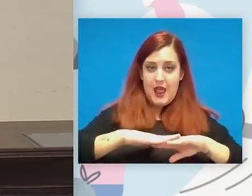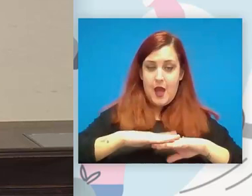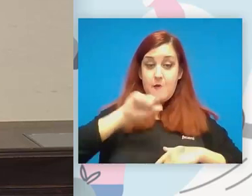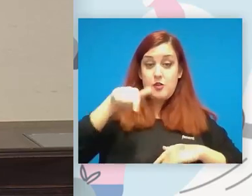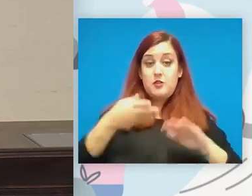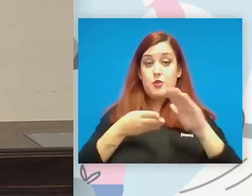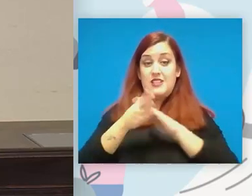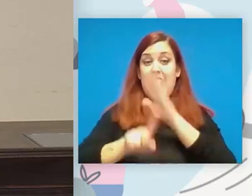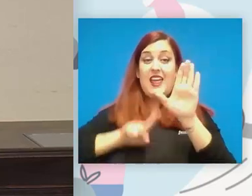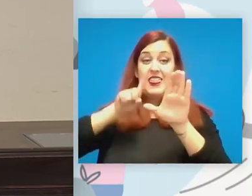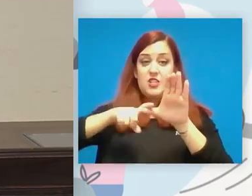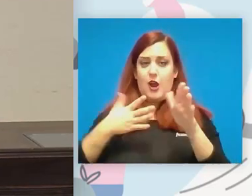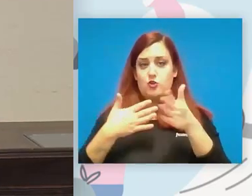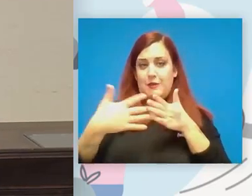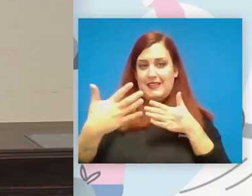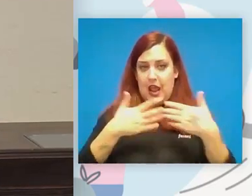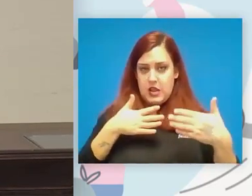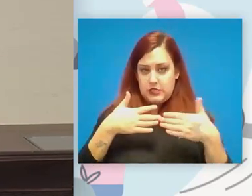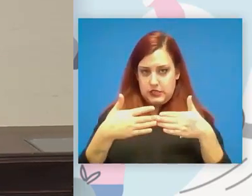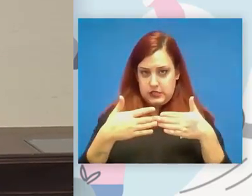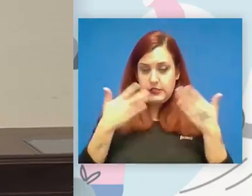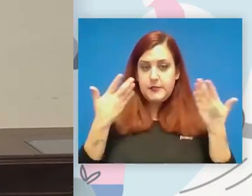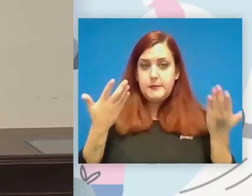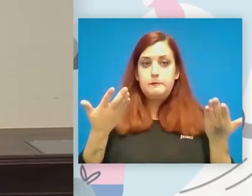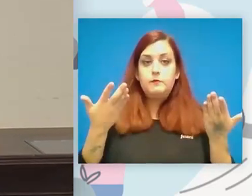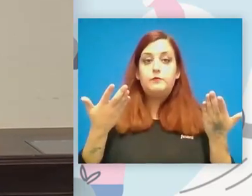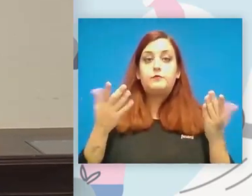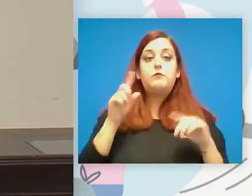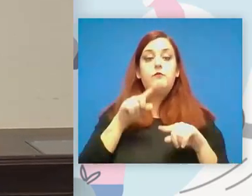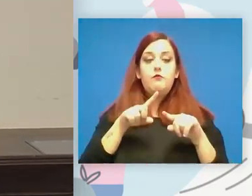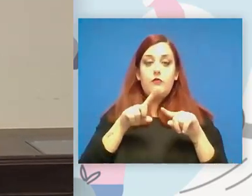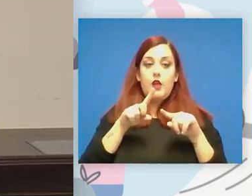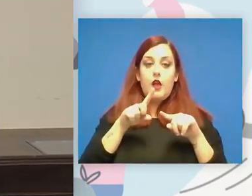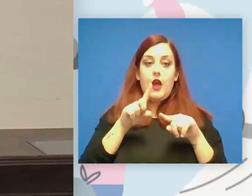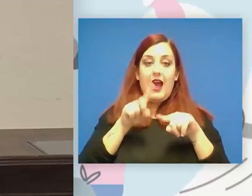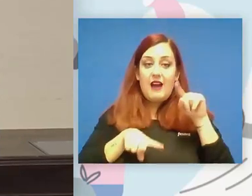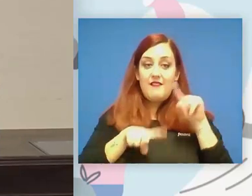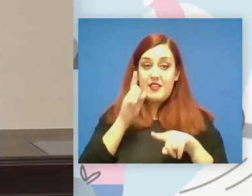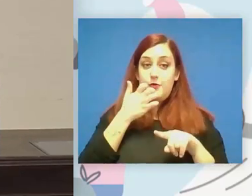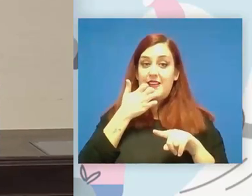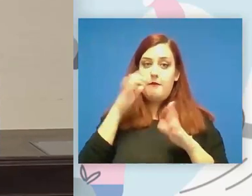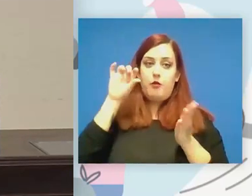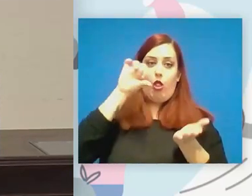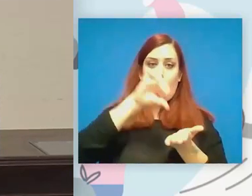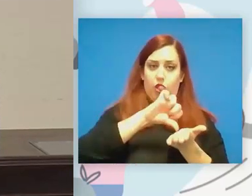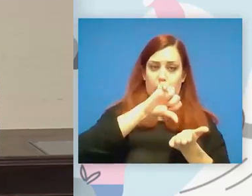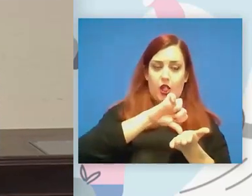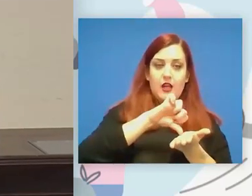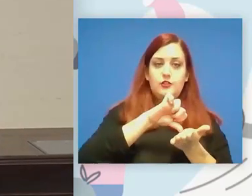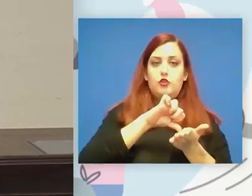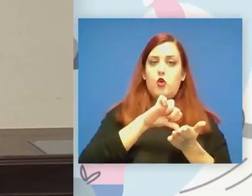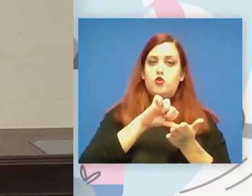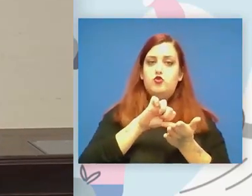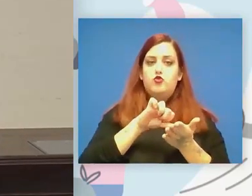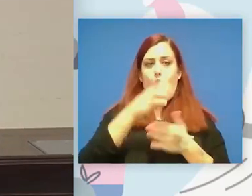a los materiales pero quizá a veces en grandes núcleos urbanos o de población empezar